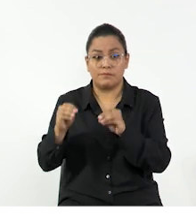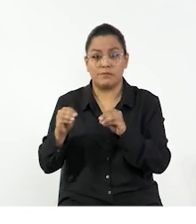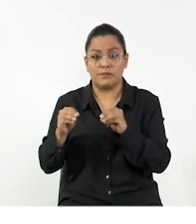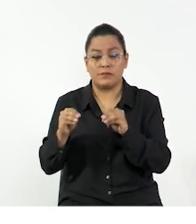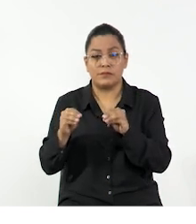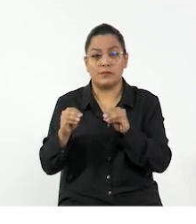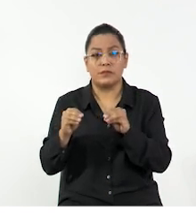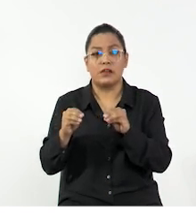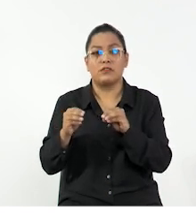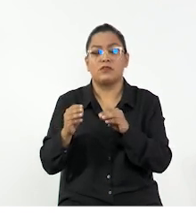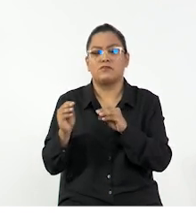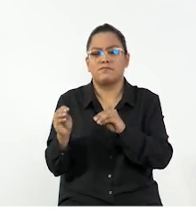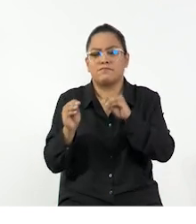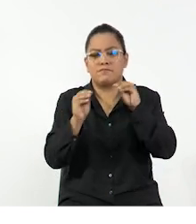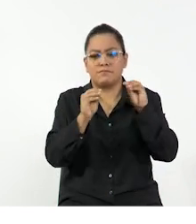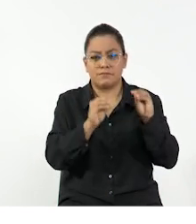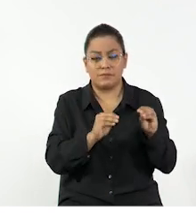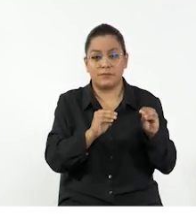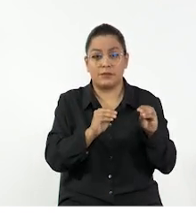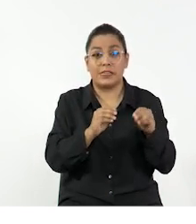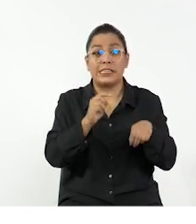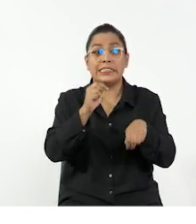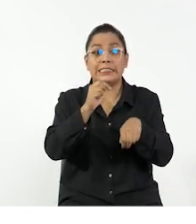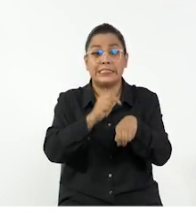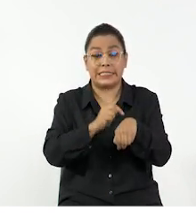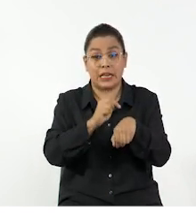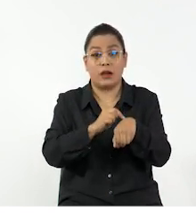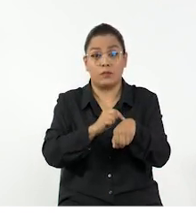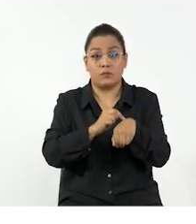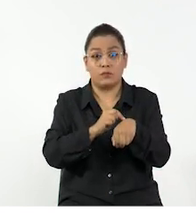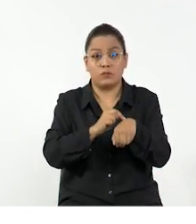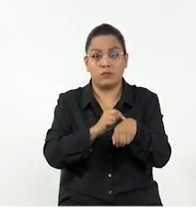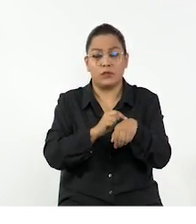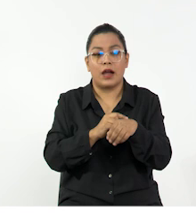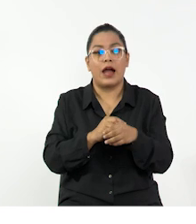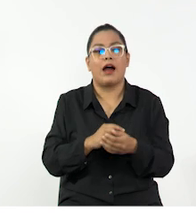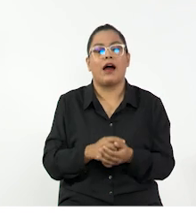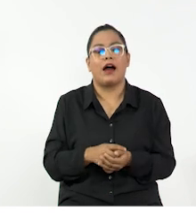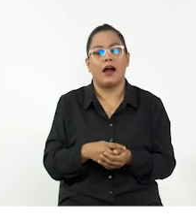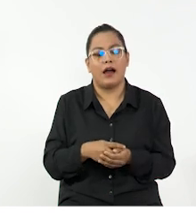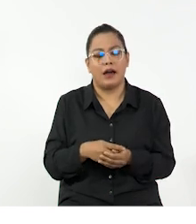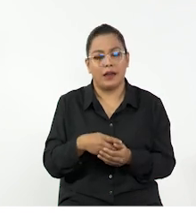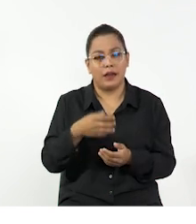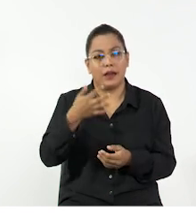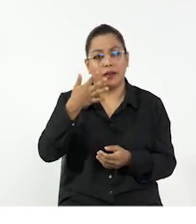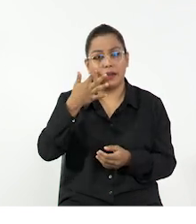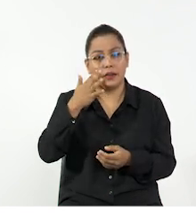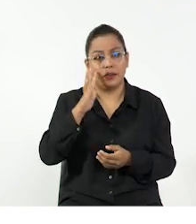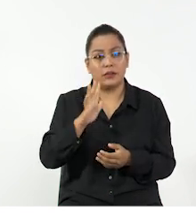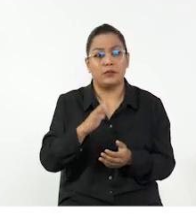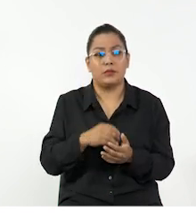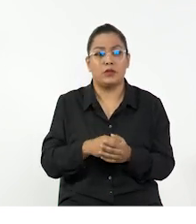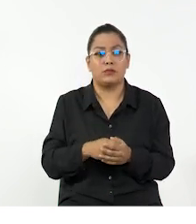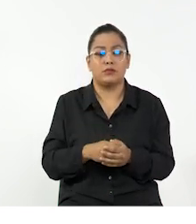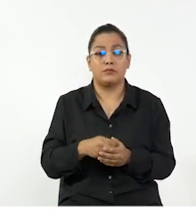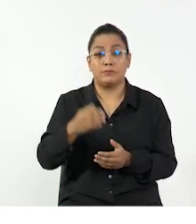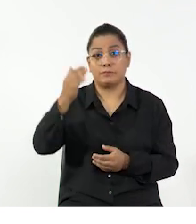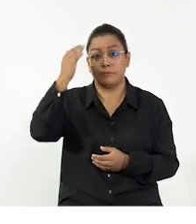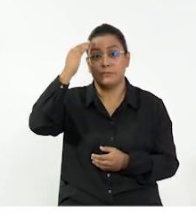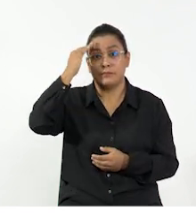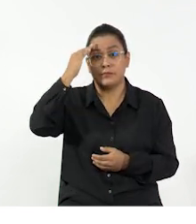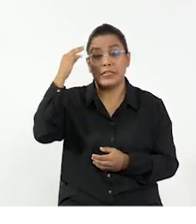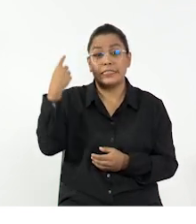del desplazamiento y se define como el desplazamiento realizado por su unidad de tiempo. Es de tipo vectorial, su magnitud